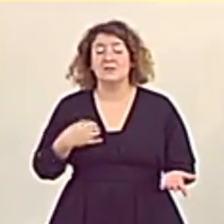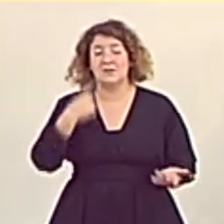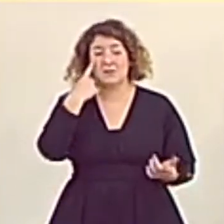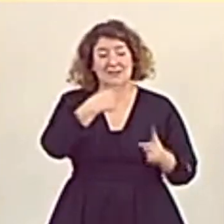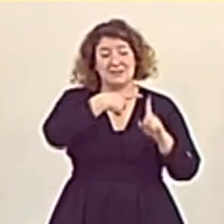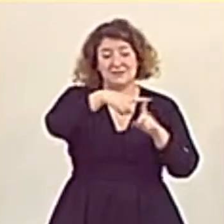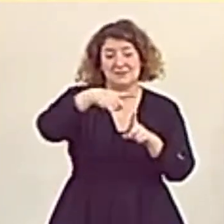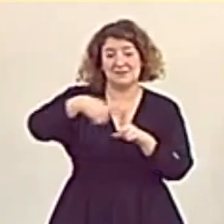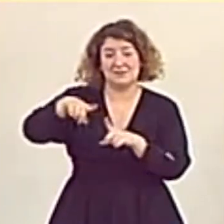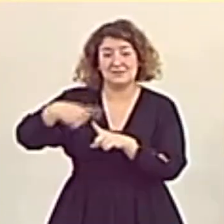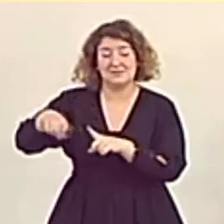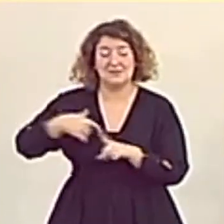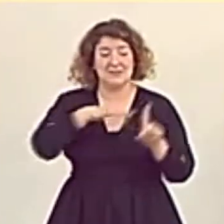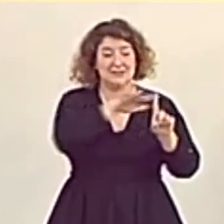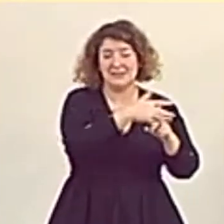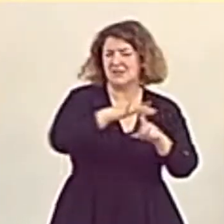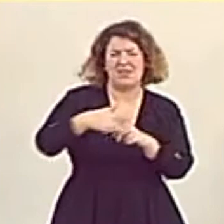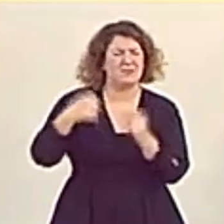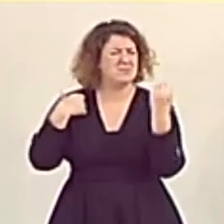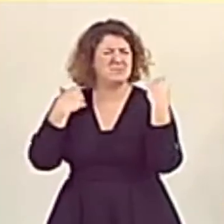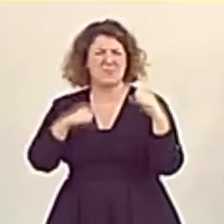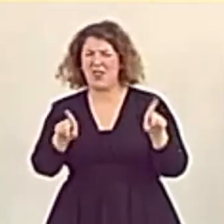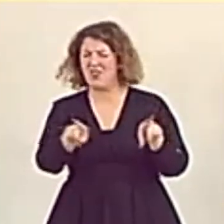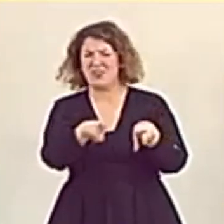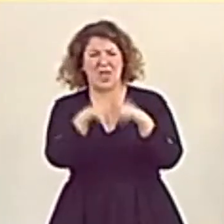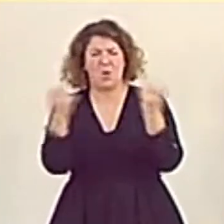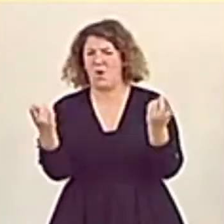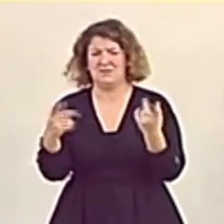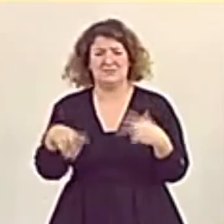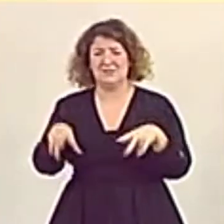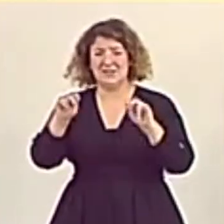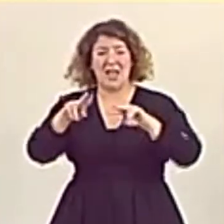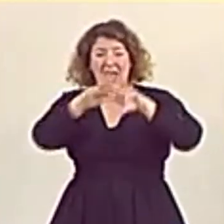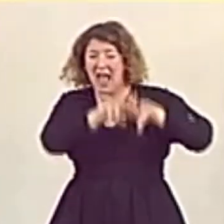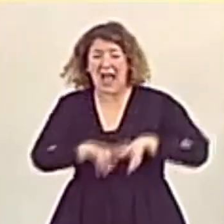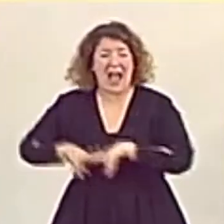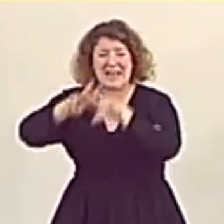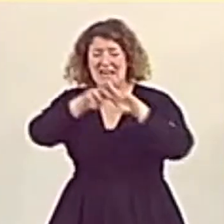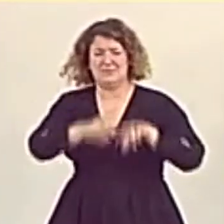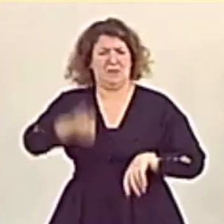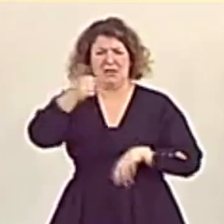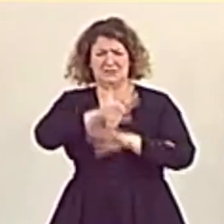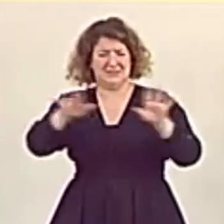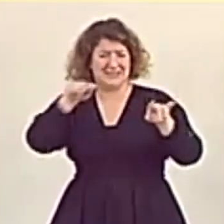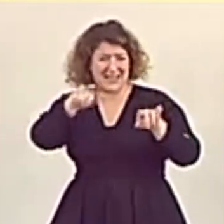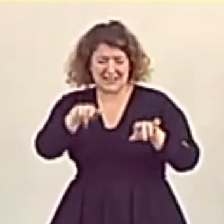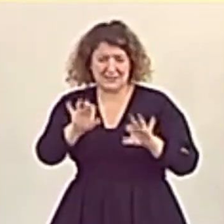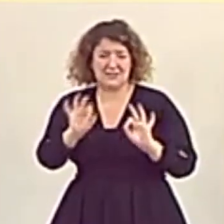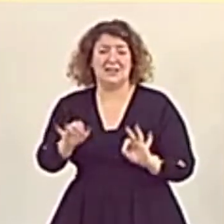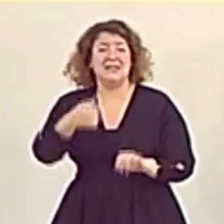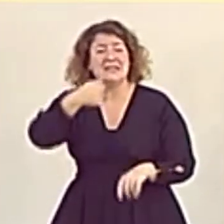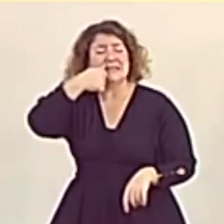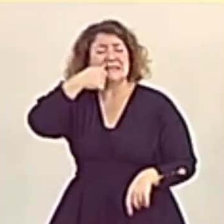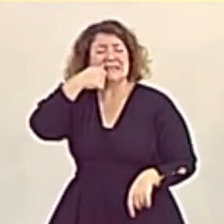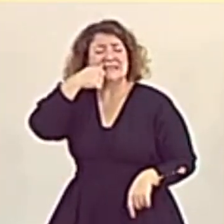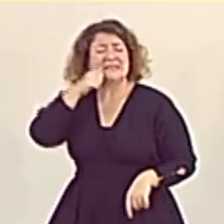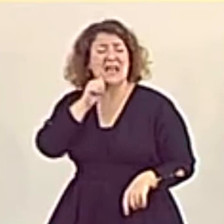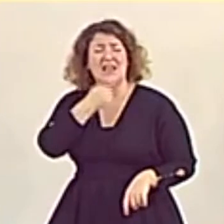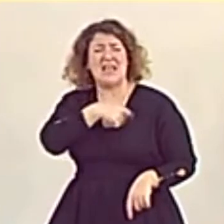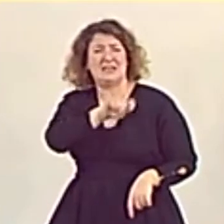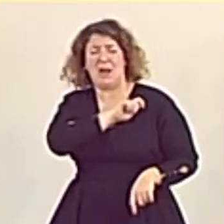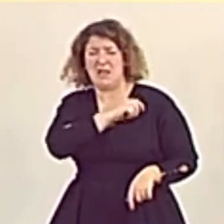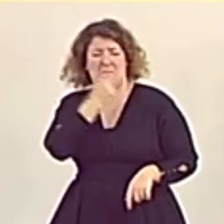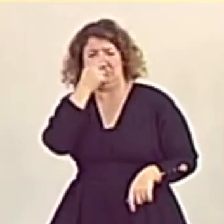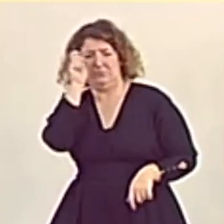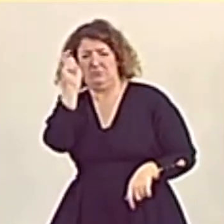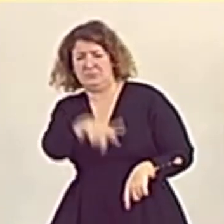casos el precio que haya que pagar. Fin del análisis de la coyuntura política. A Sánchez no le importa a España